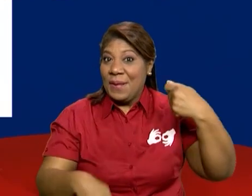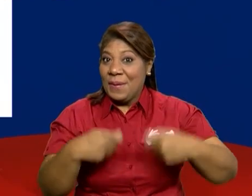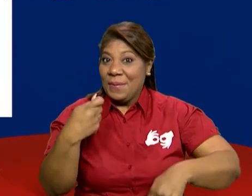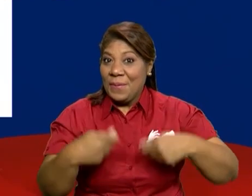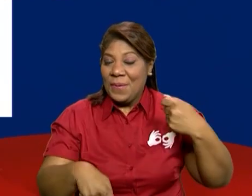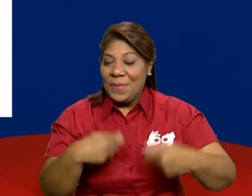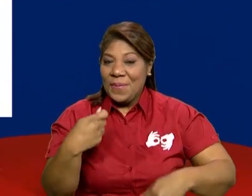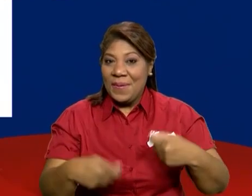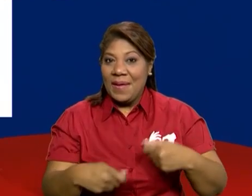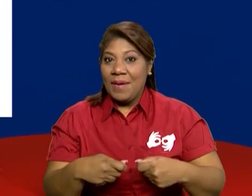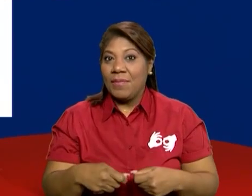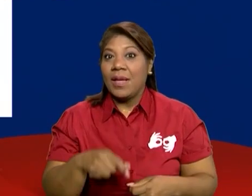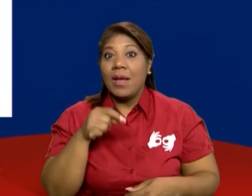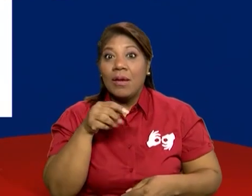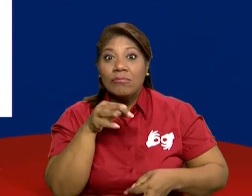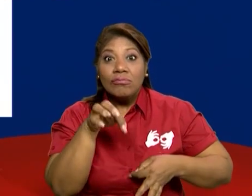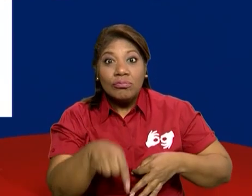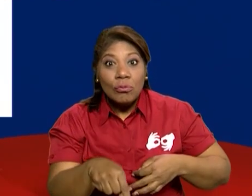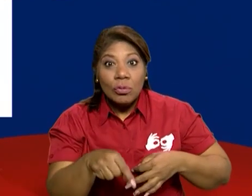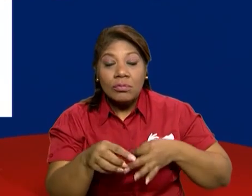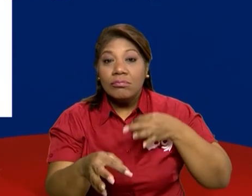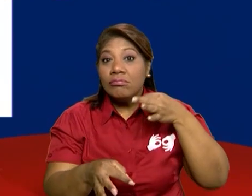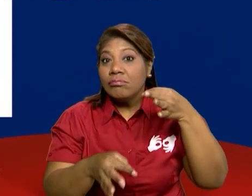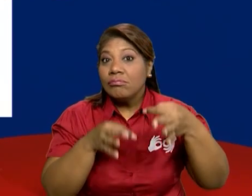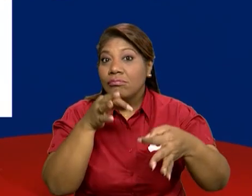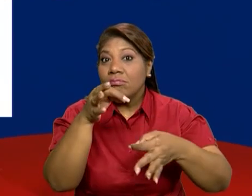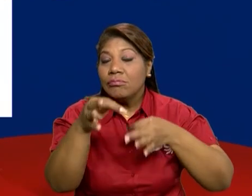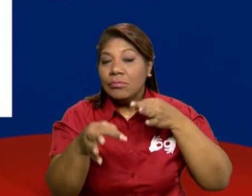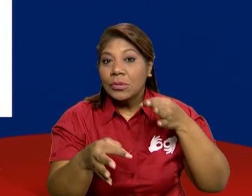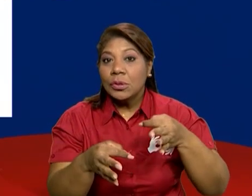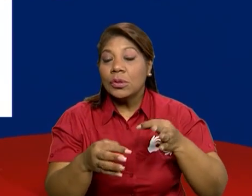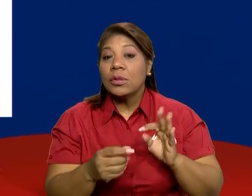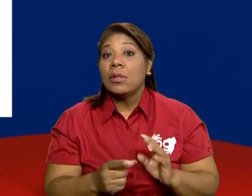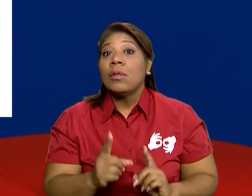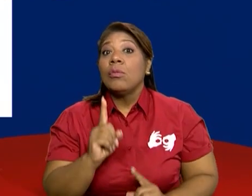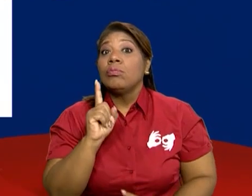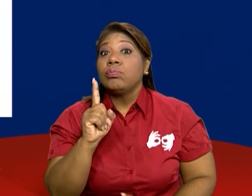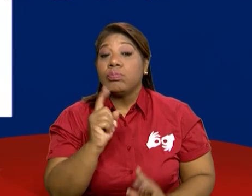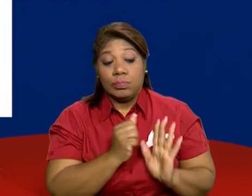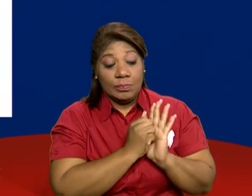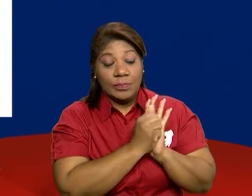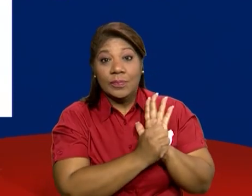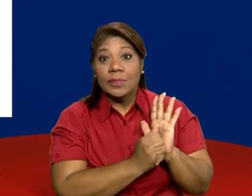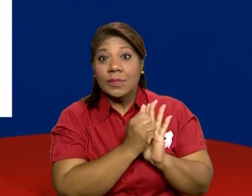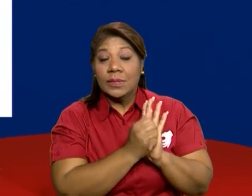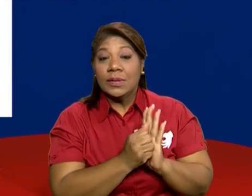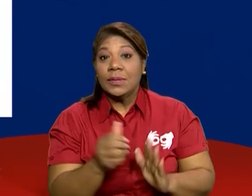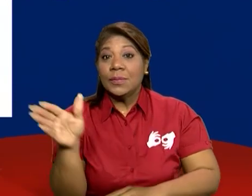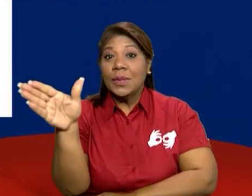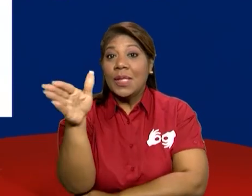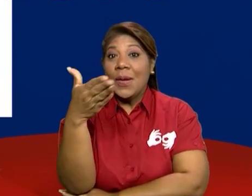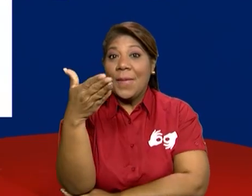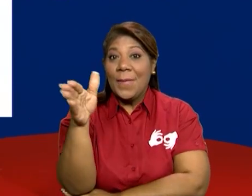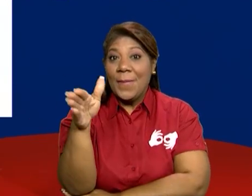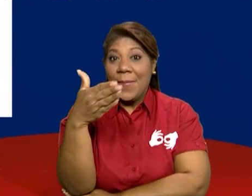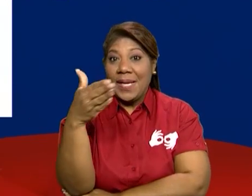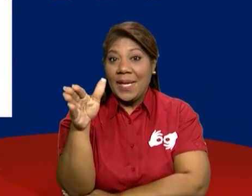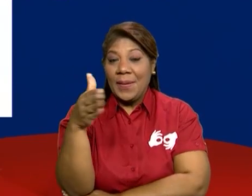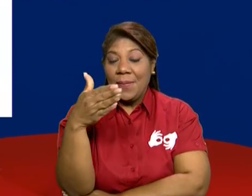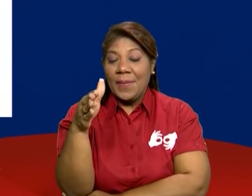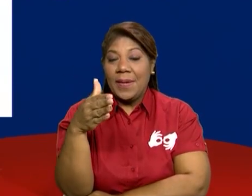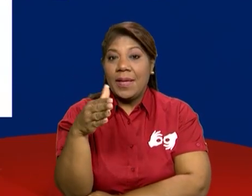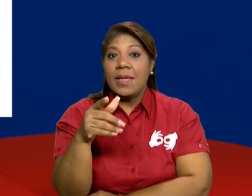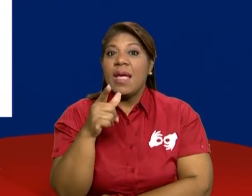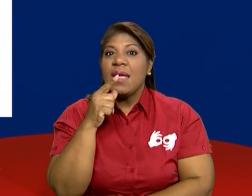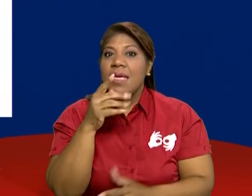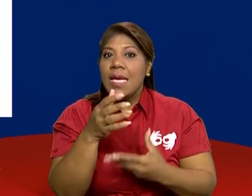noticia en el día de hoy, ¿verdad? Sí, nos trae uno de nuestros símbolos patrios, nuestra bandera nacional creada